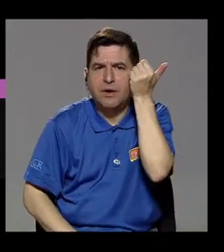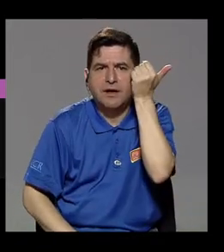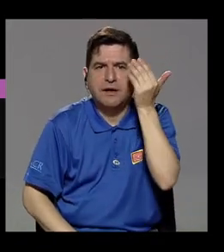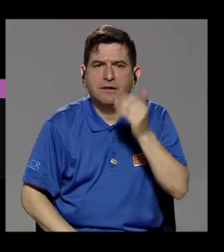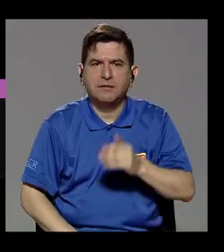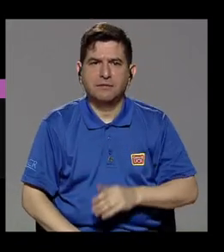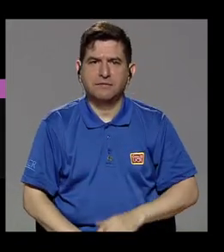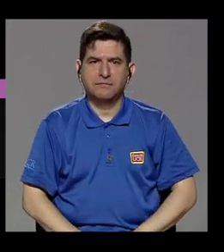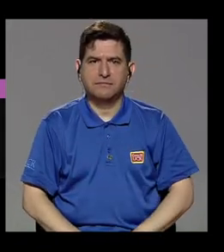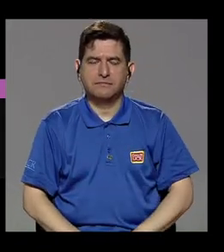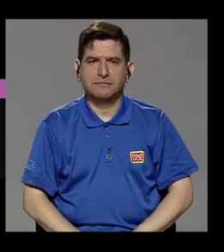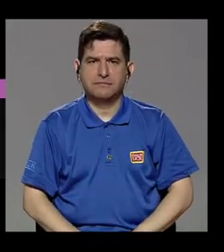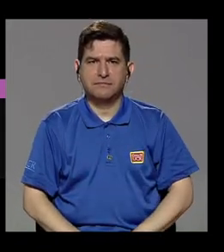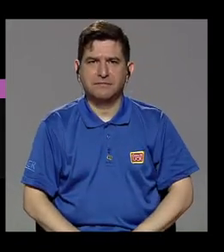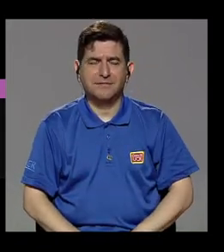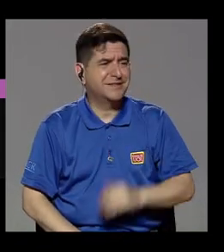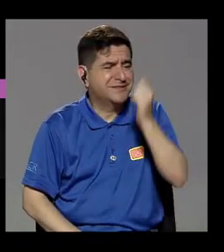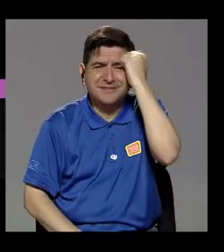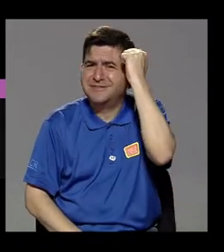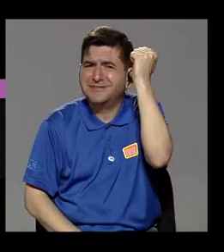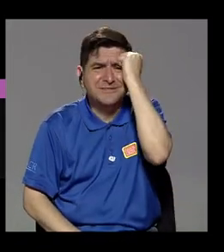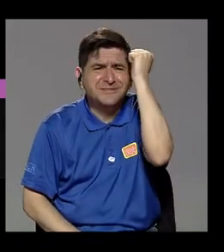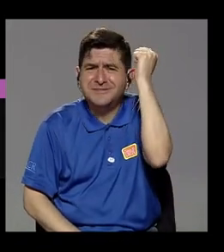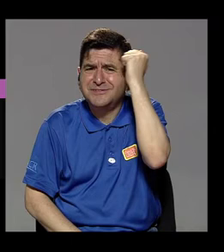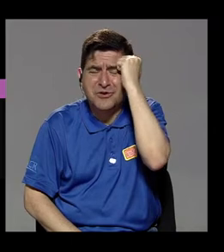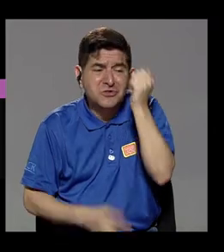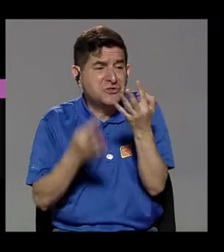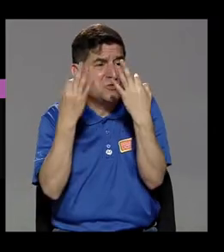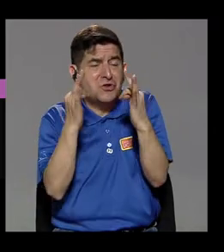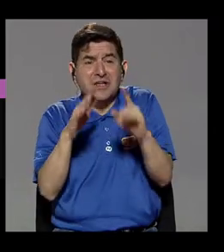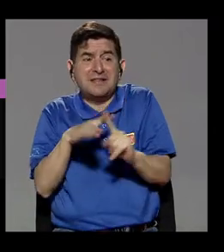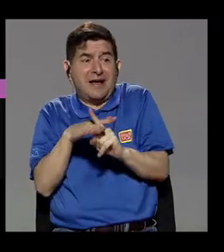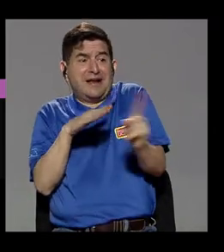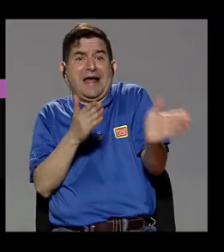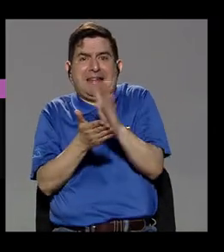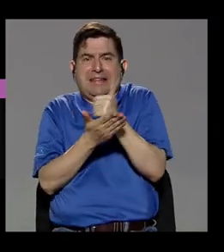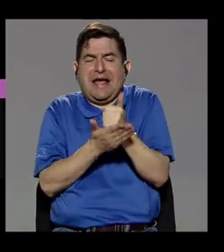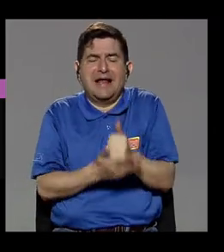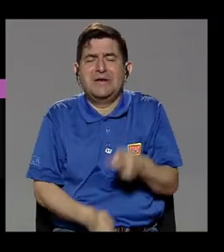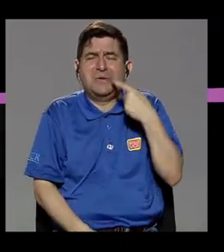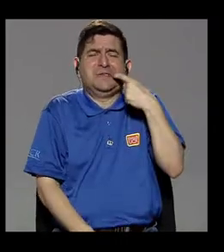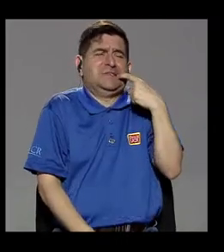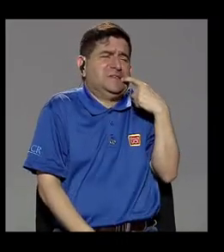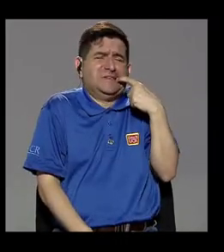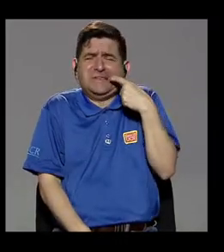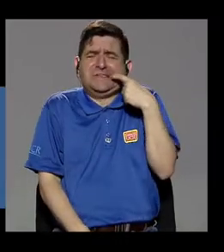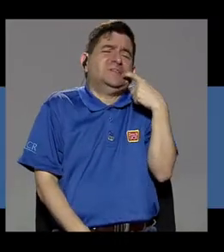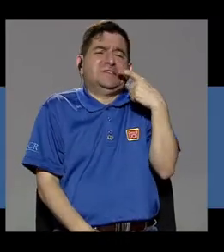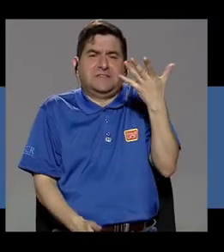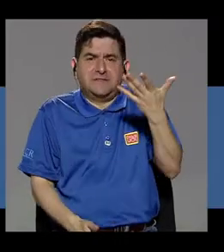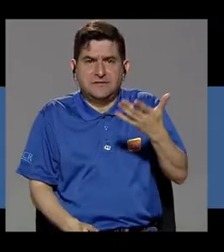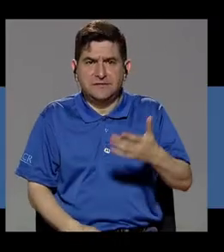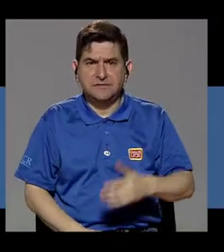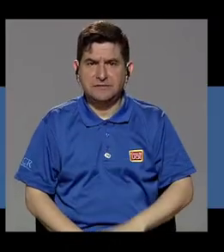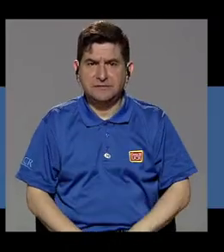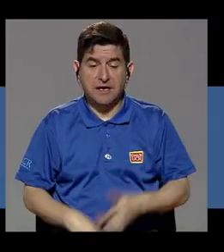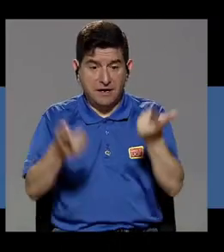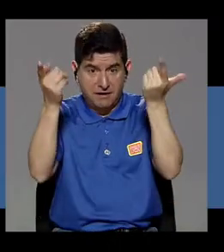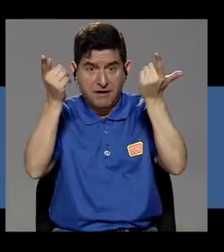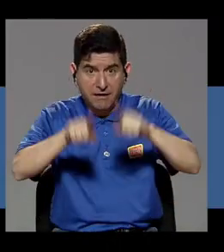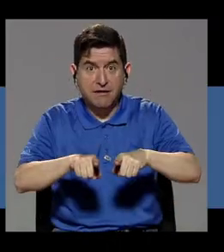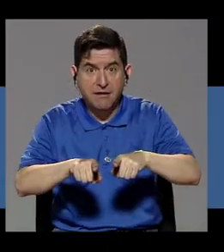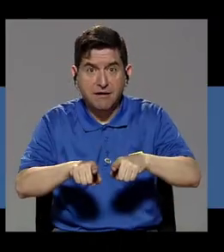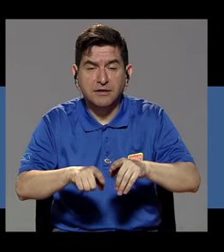es absurdo pretender escapar de algo tan adictivo, este, como,